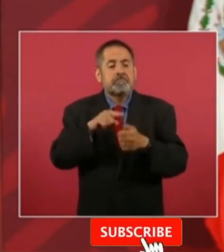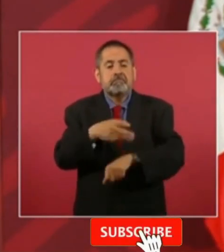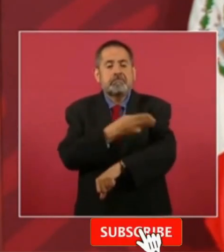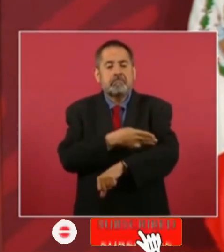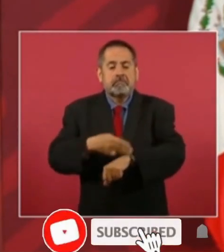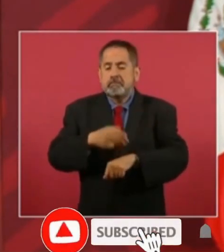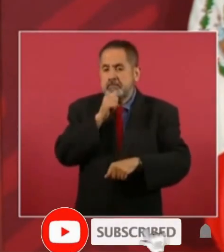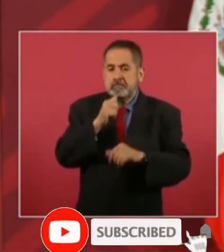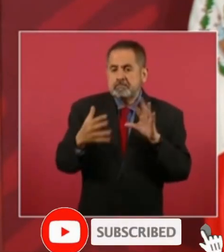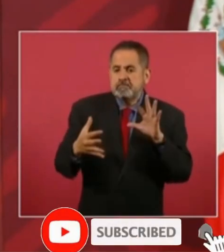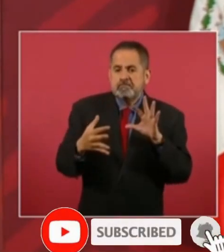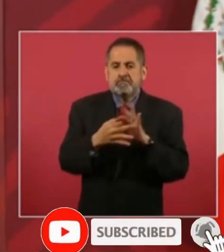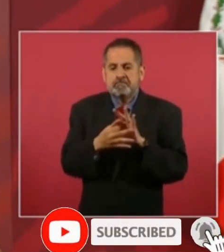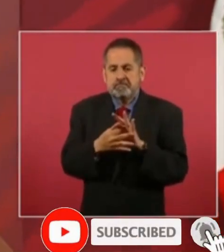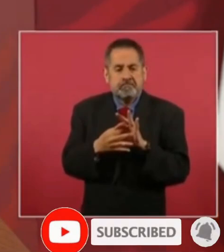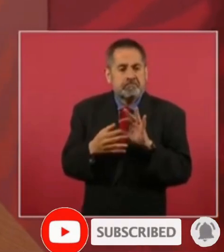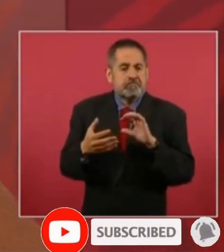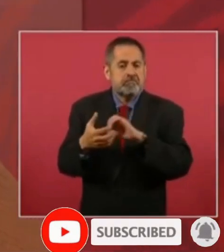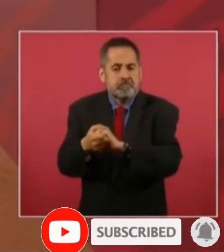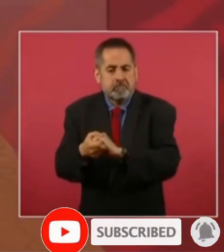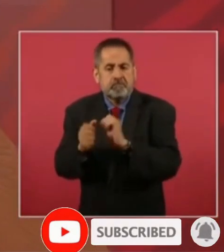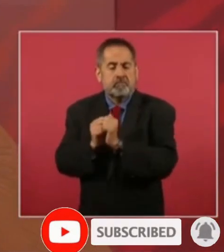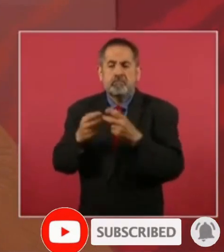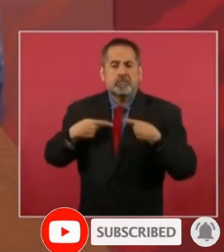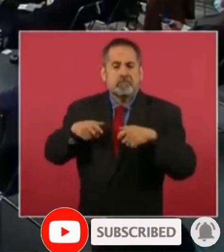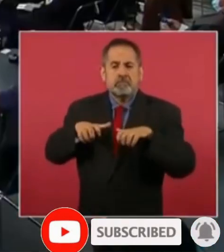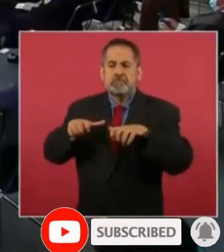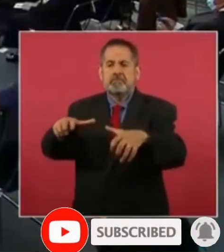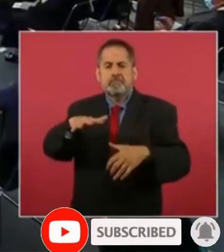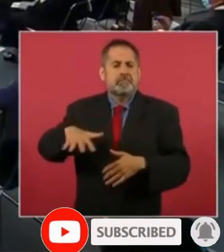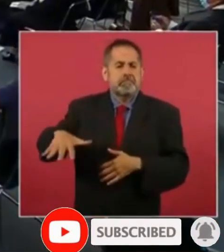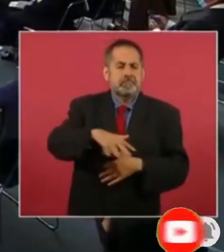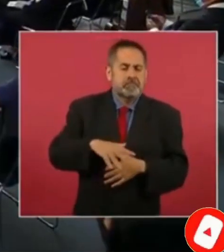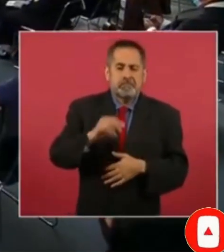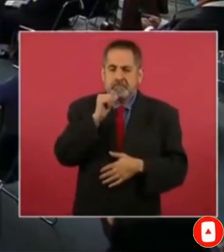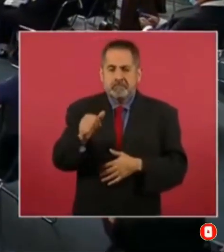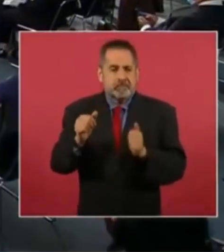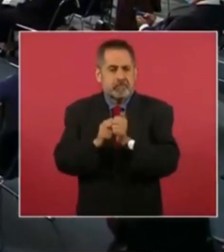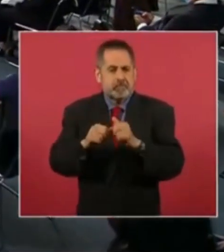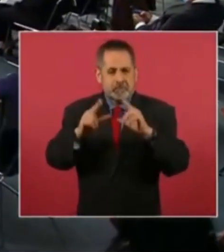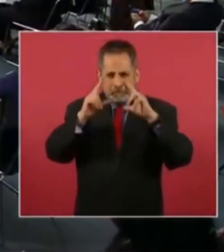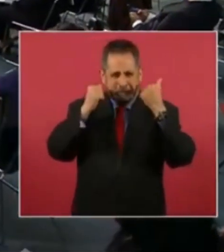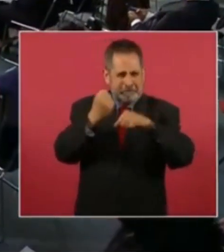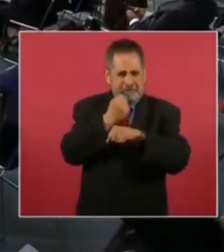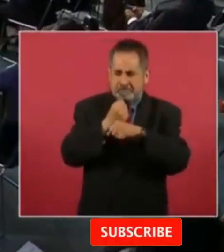hacer una alianza con el pueblo con Zapata